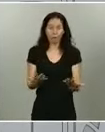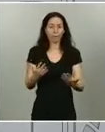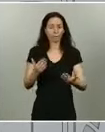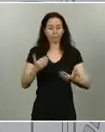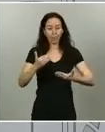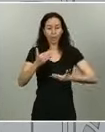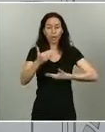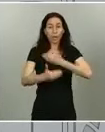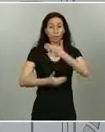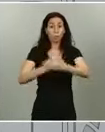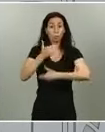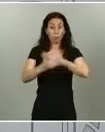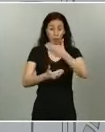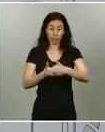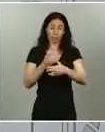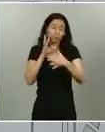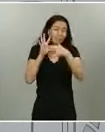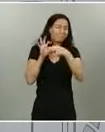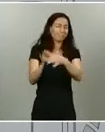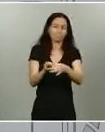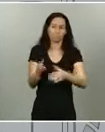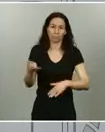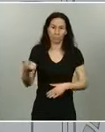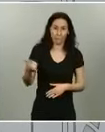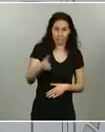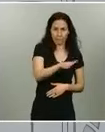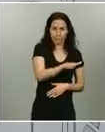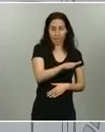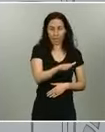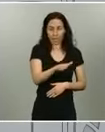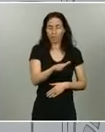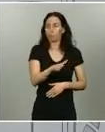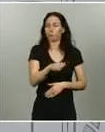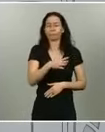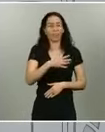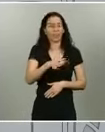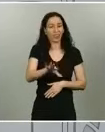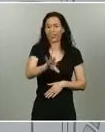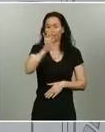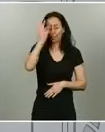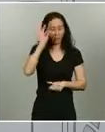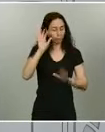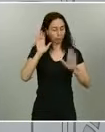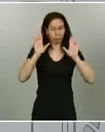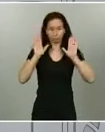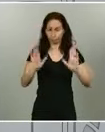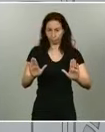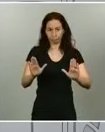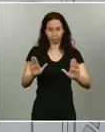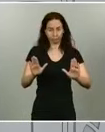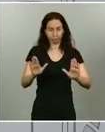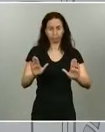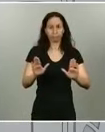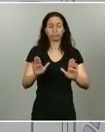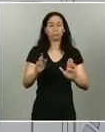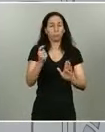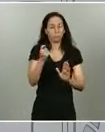con los fallecidos, hacer esta validación y es lo que hemos decidido en el centro de acuerdo con las comunidades autónomas.